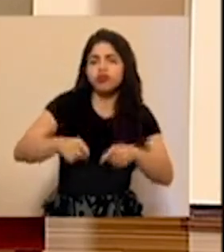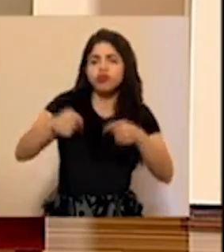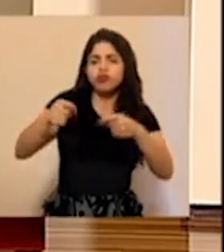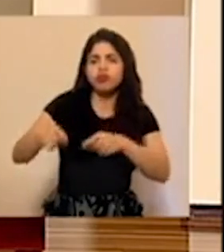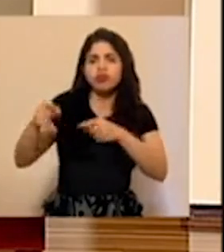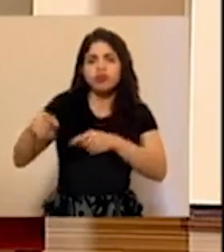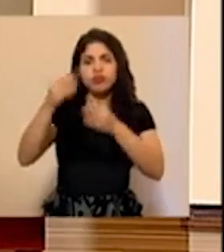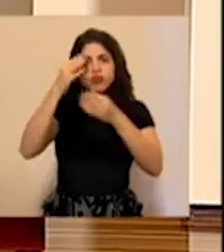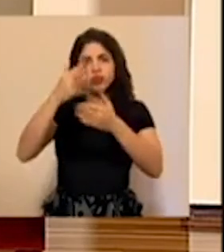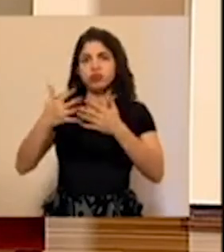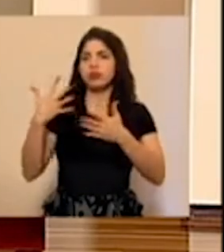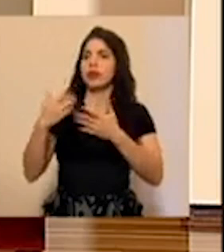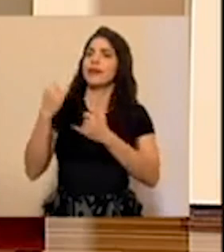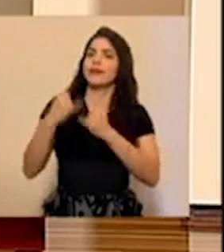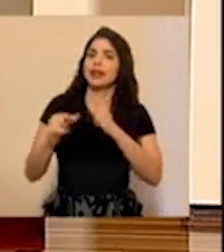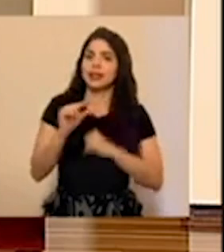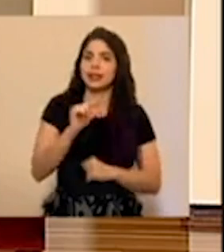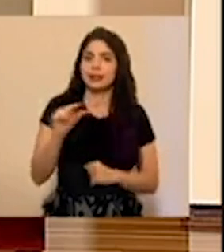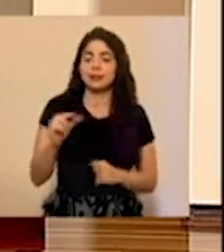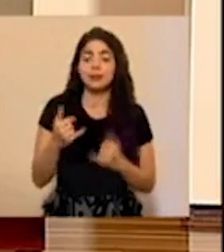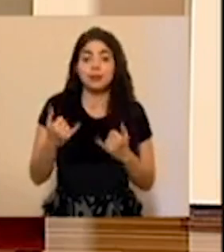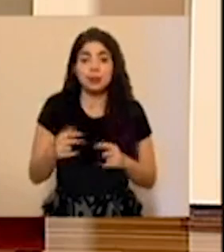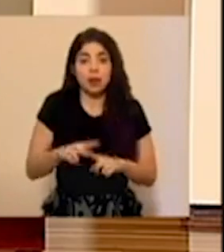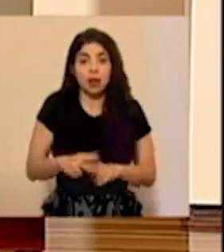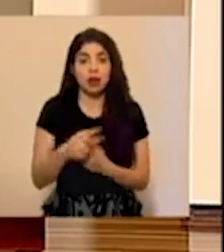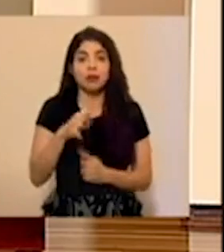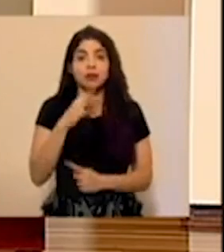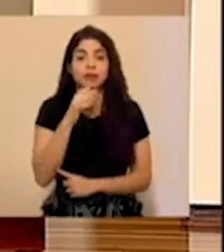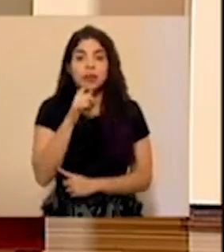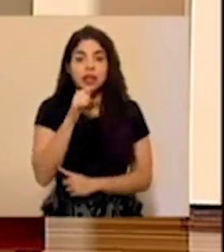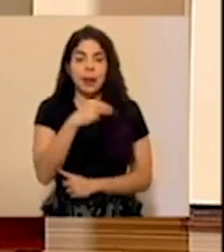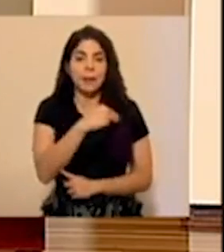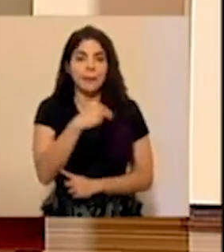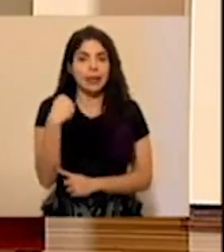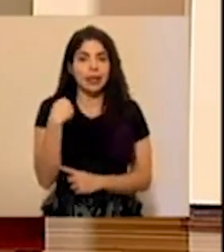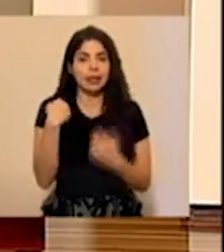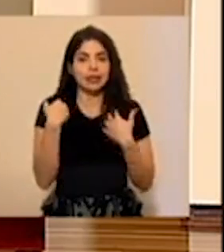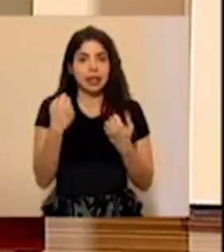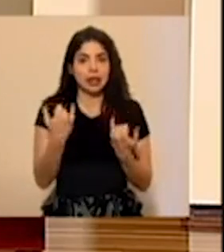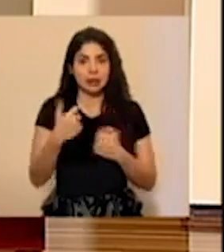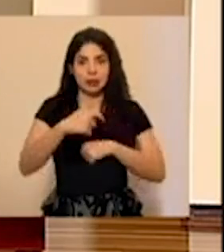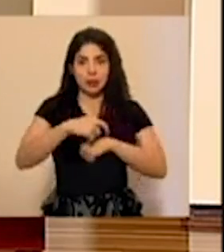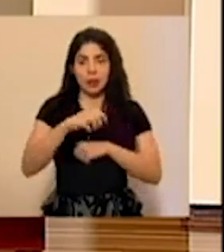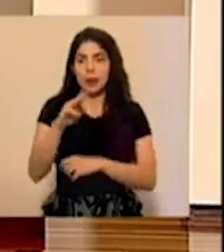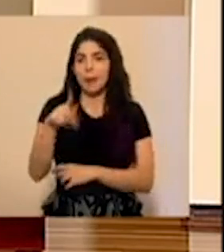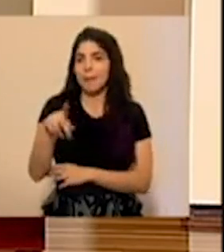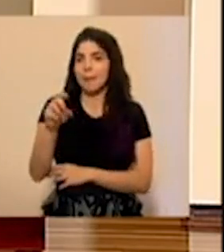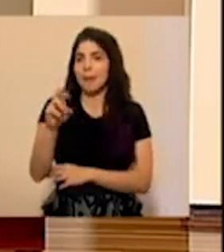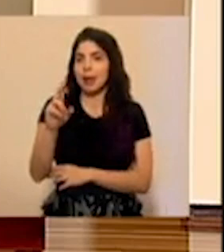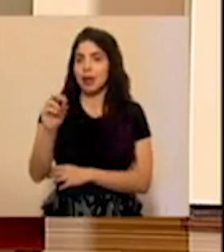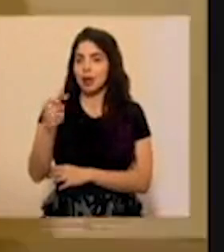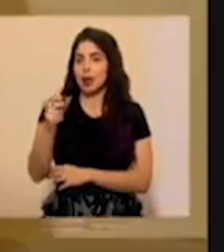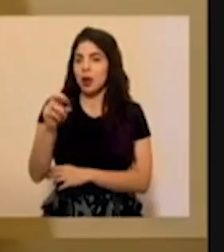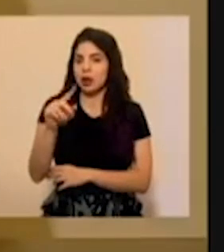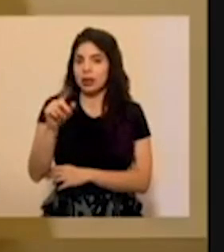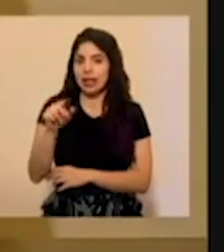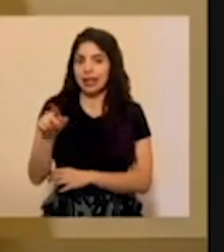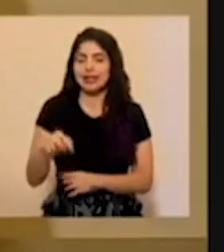reportados este fin de semana. Cedemos el uso de la palabra al ministro de salud, ahí el doctor Pedro González.